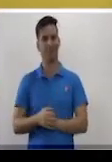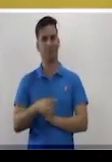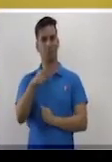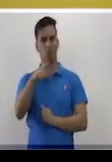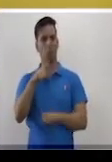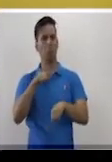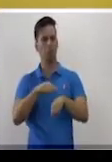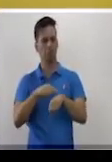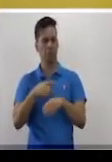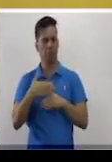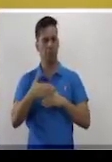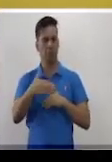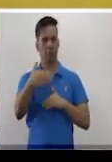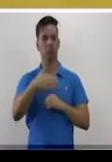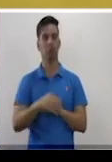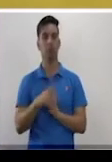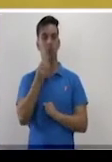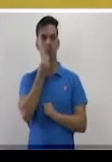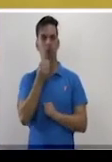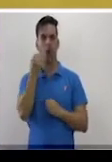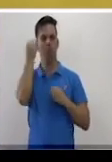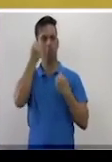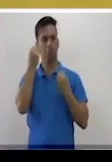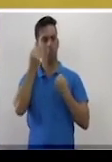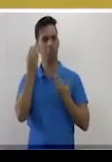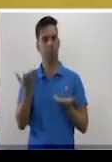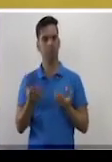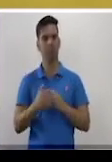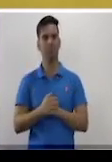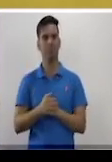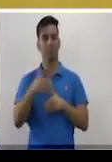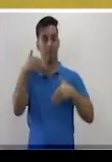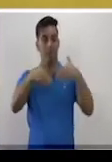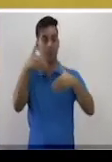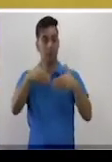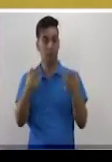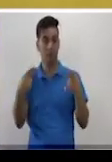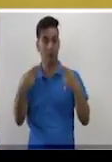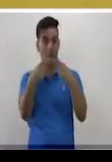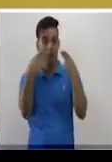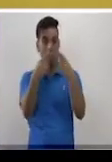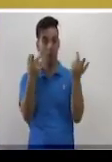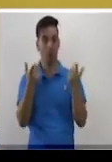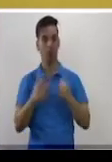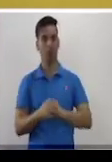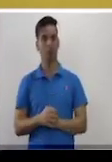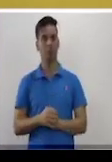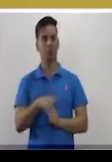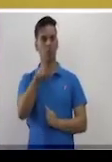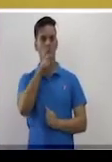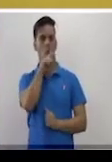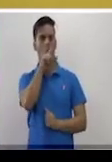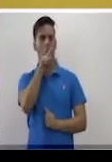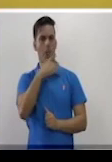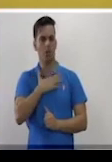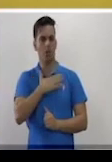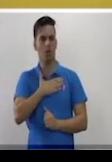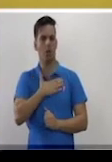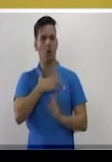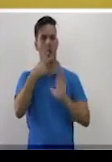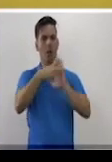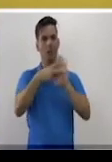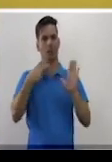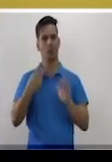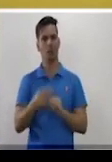que es muy bueno también competir y dar nuestro criterio sobre nuestra asignatura.